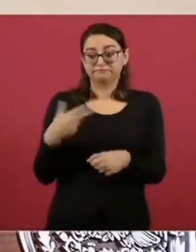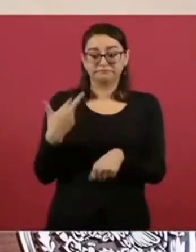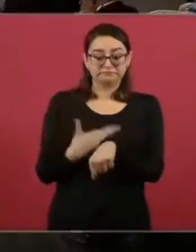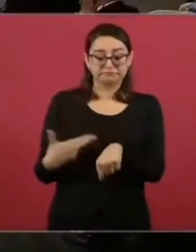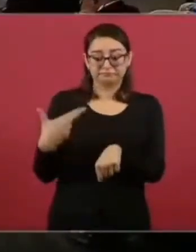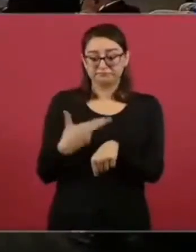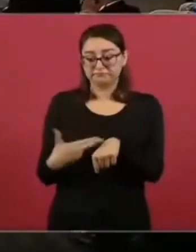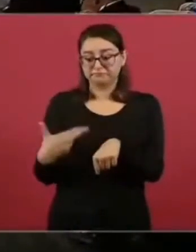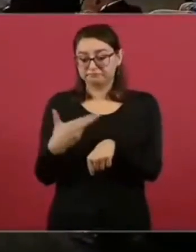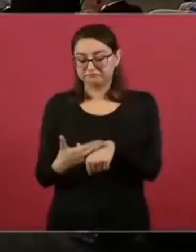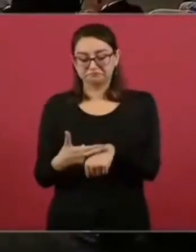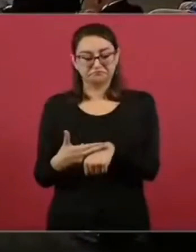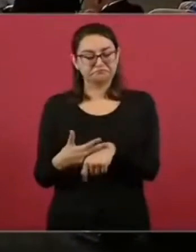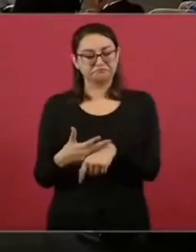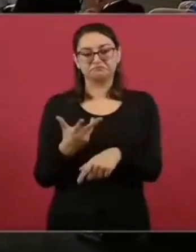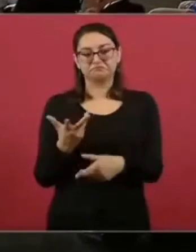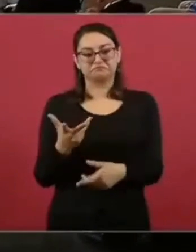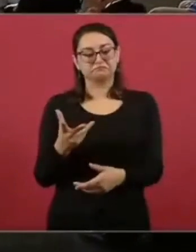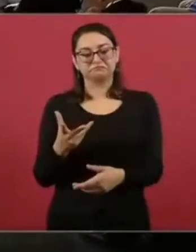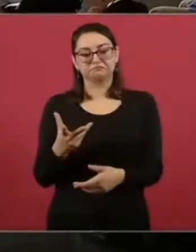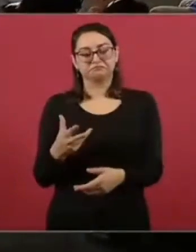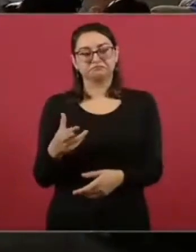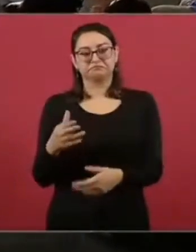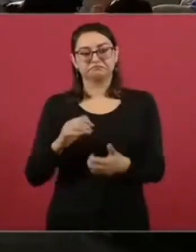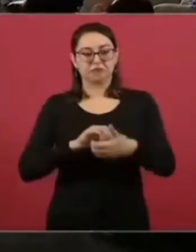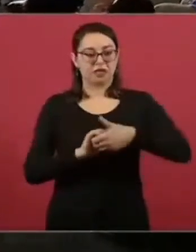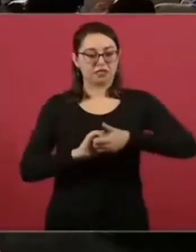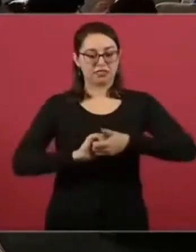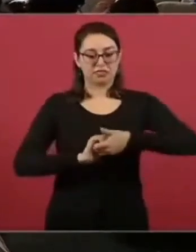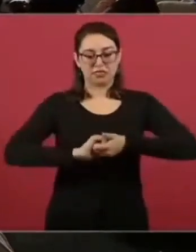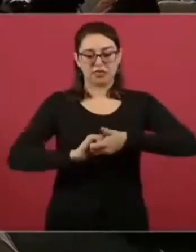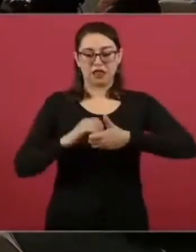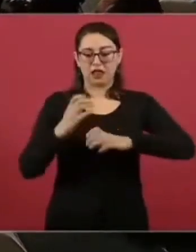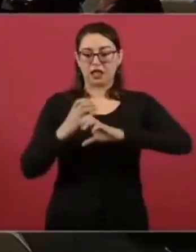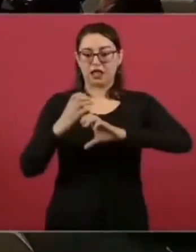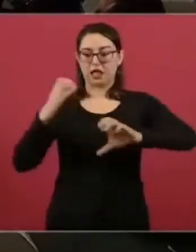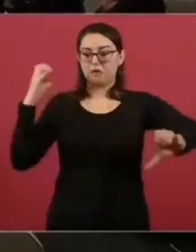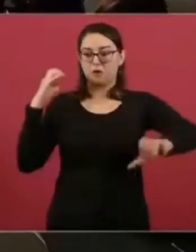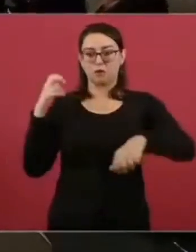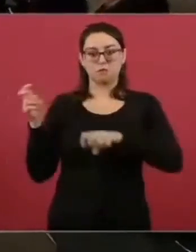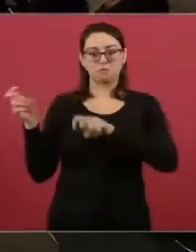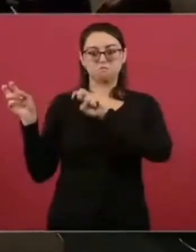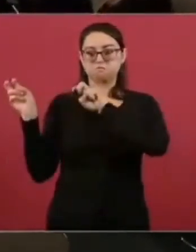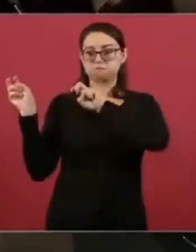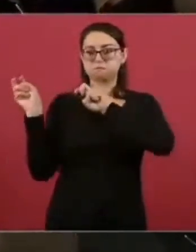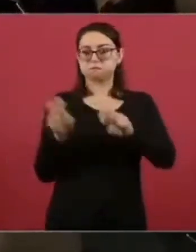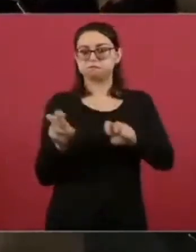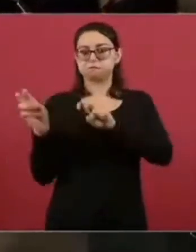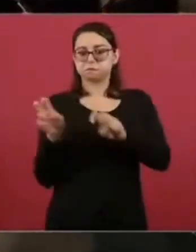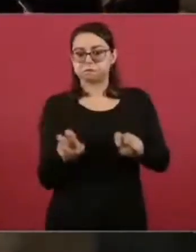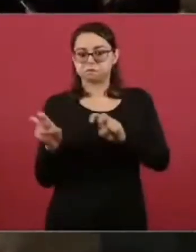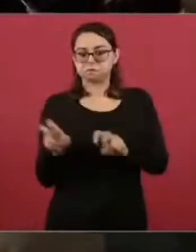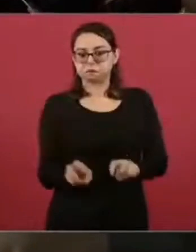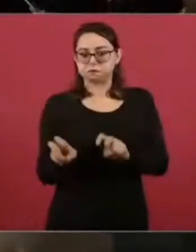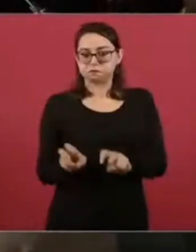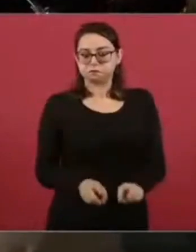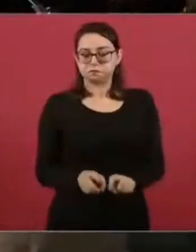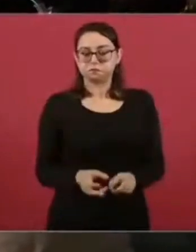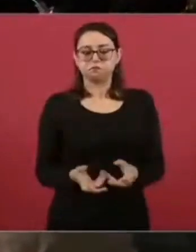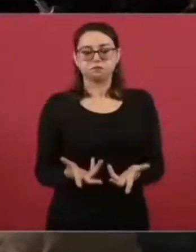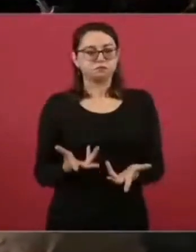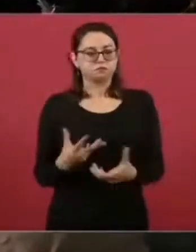en mal estado, trailers que se